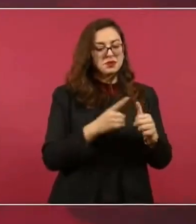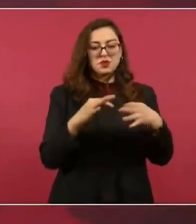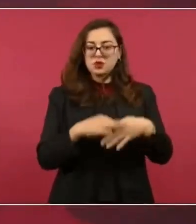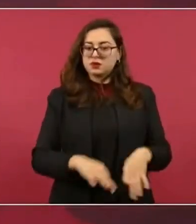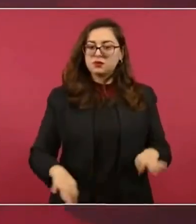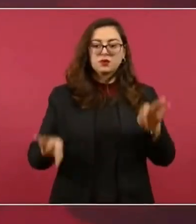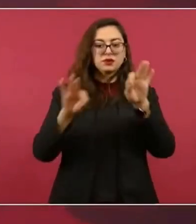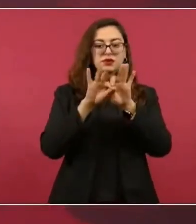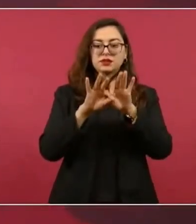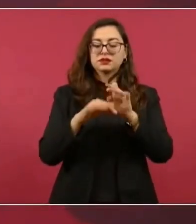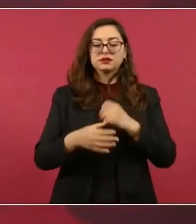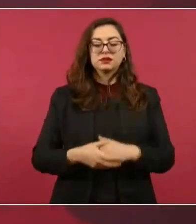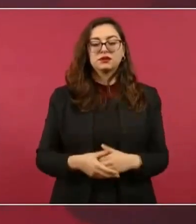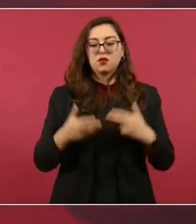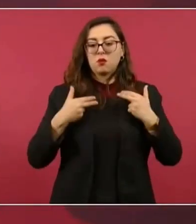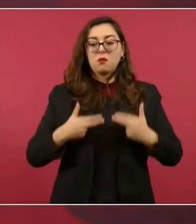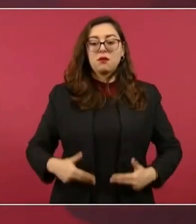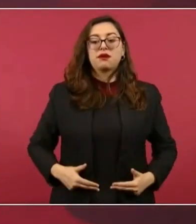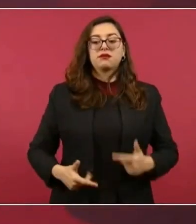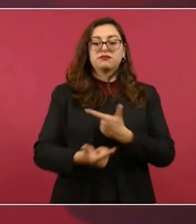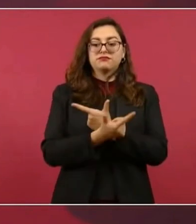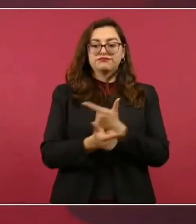del ser humano.